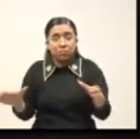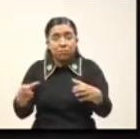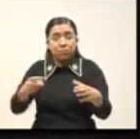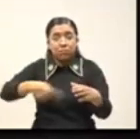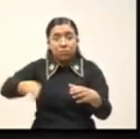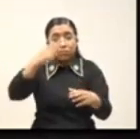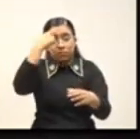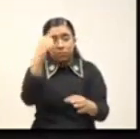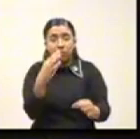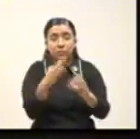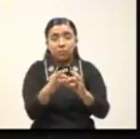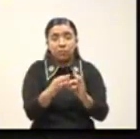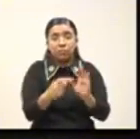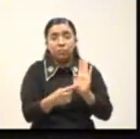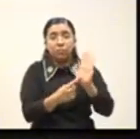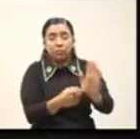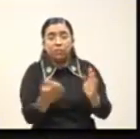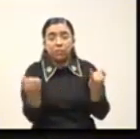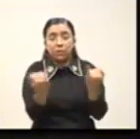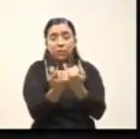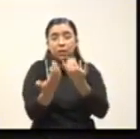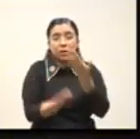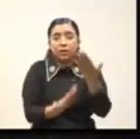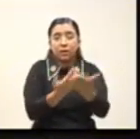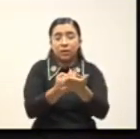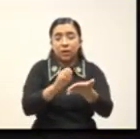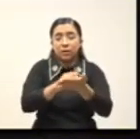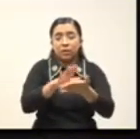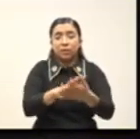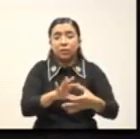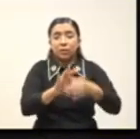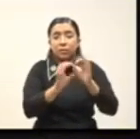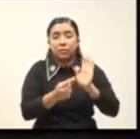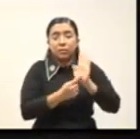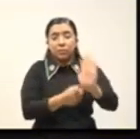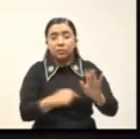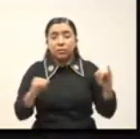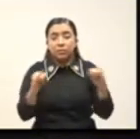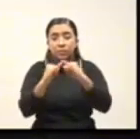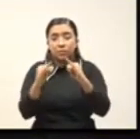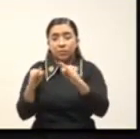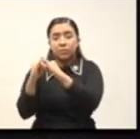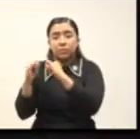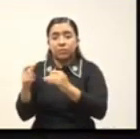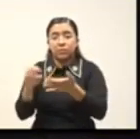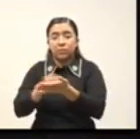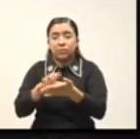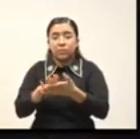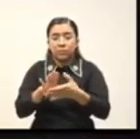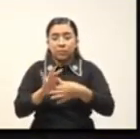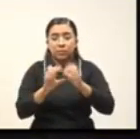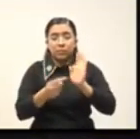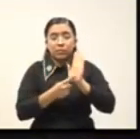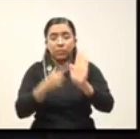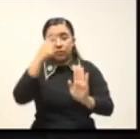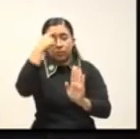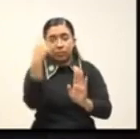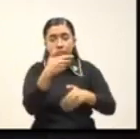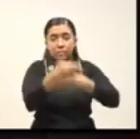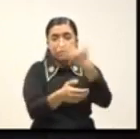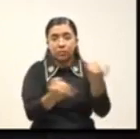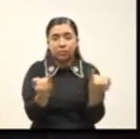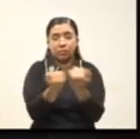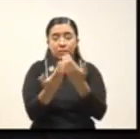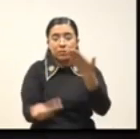tomándolos desde la perspectiva de personas docentes de la institución que pueden protegernos y colaborar con nosotros. Y por último,